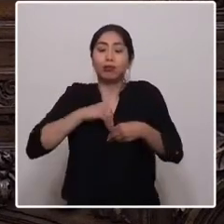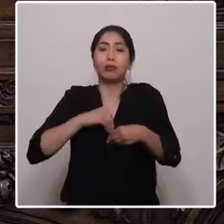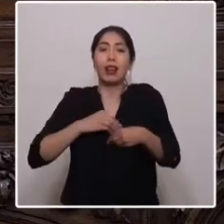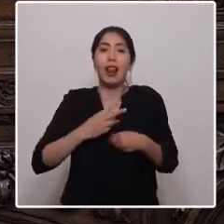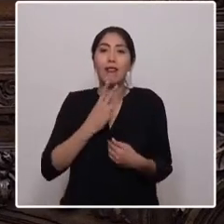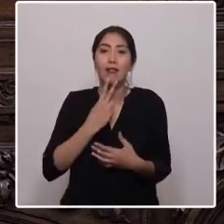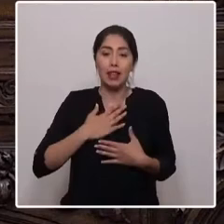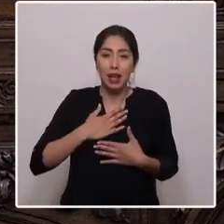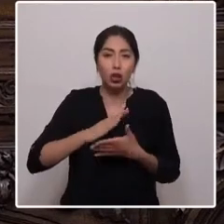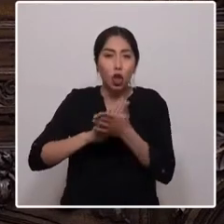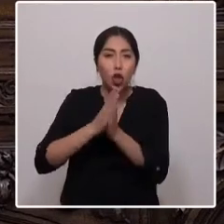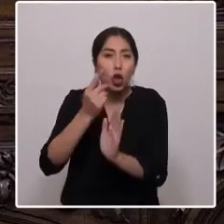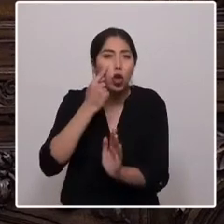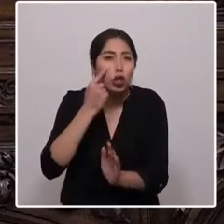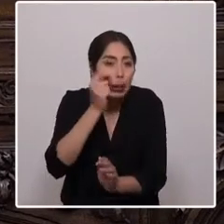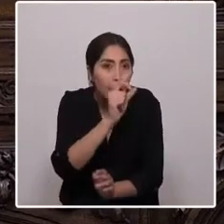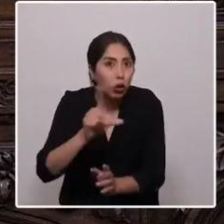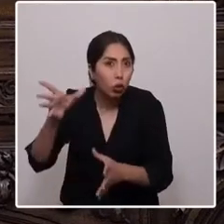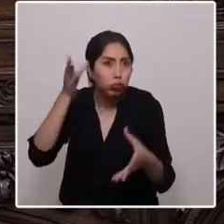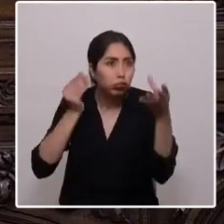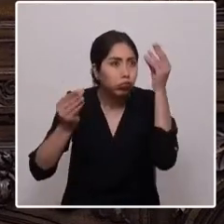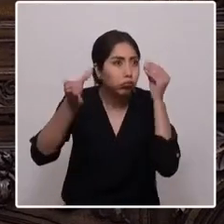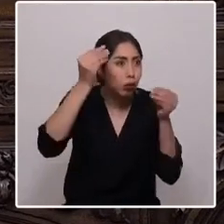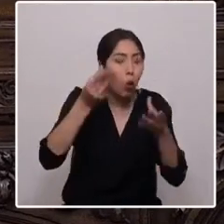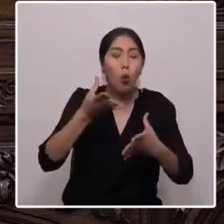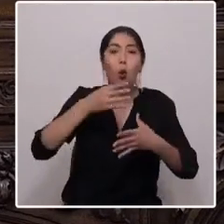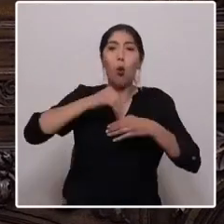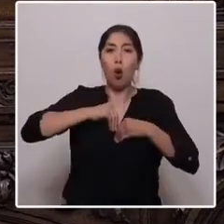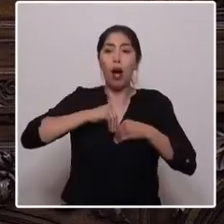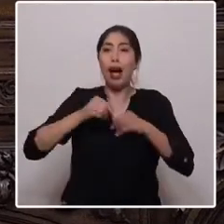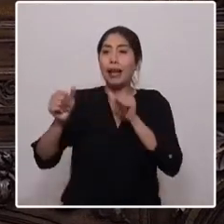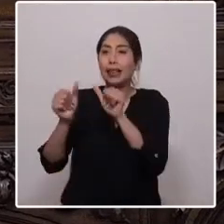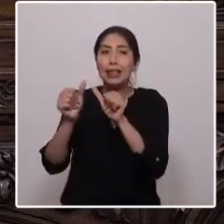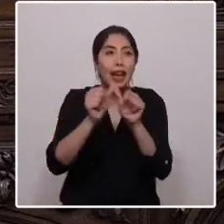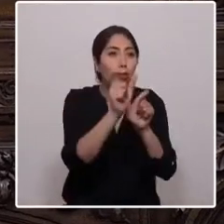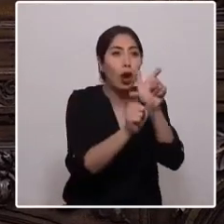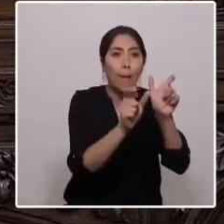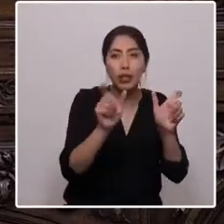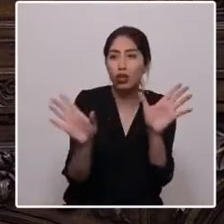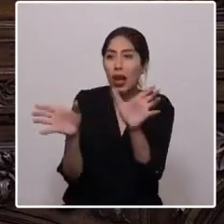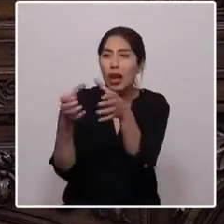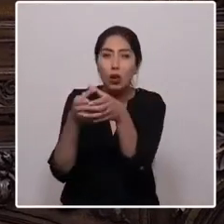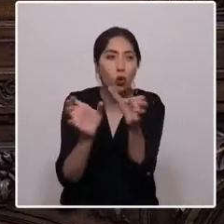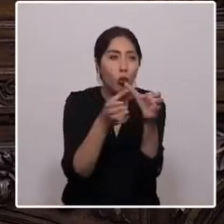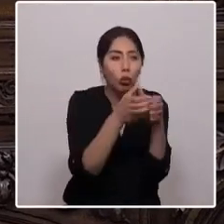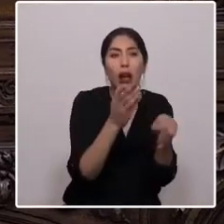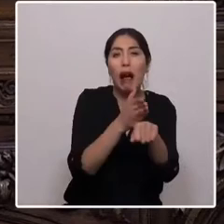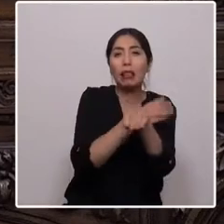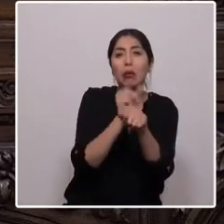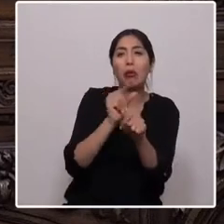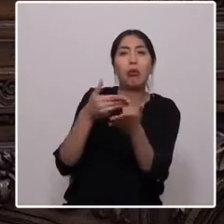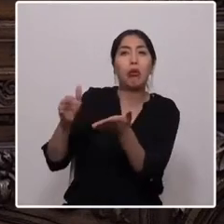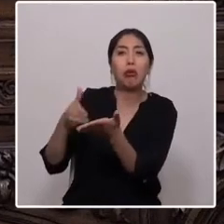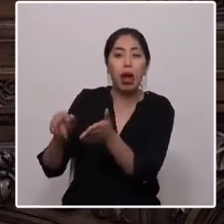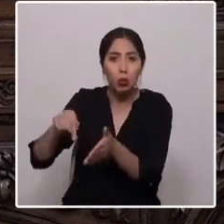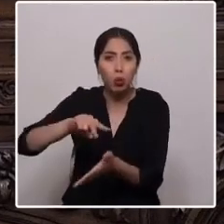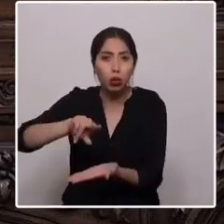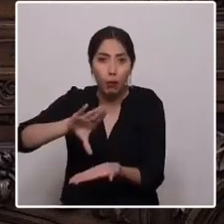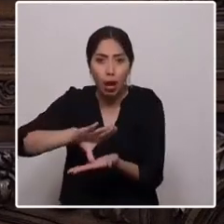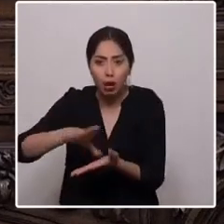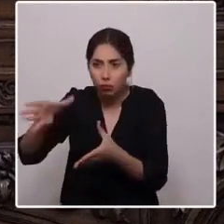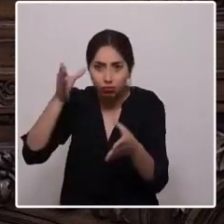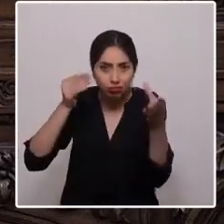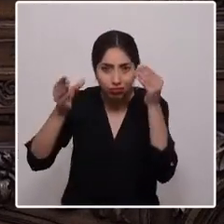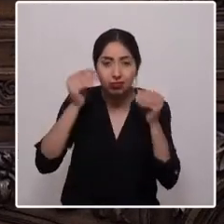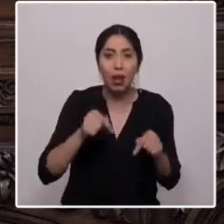acercándolos a las personas y a grupos los más excluidos de nuestro país. Debemos garantizar los derechos culturales que han sido